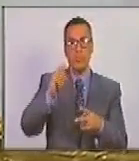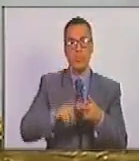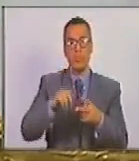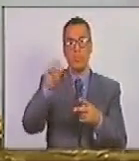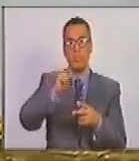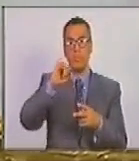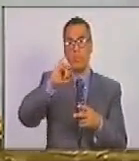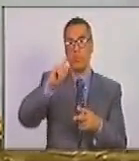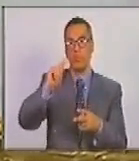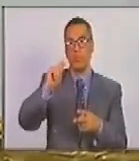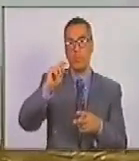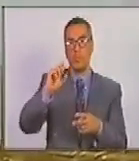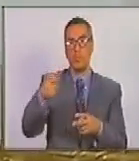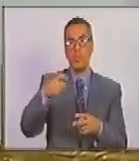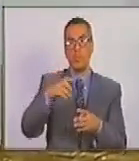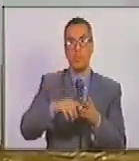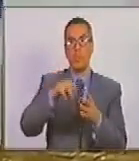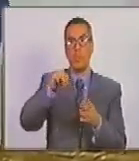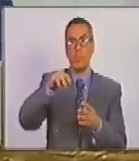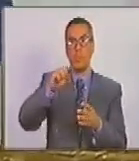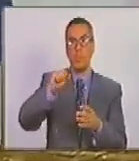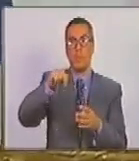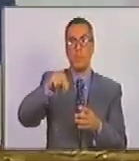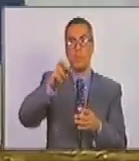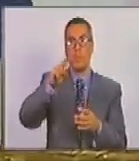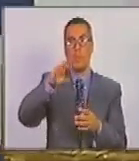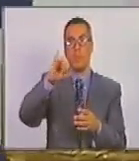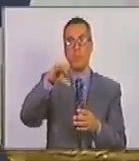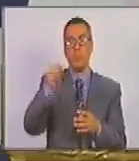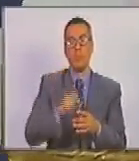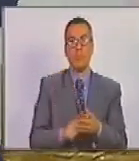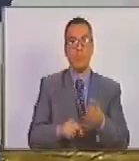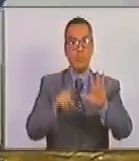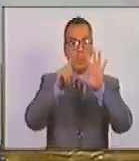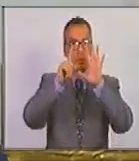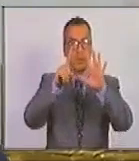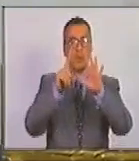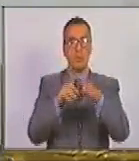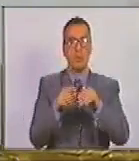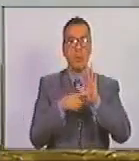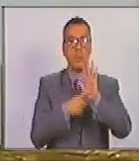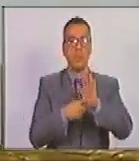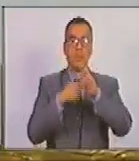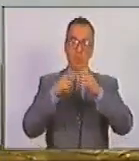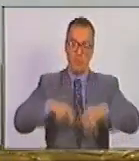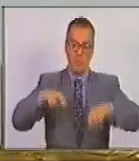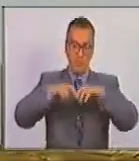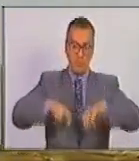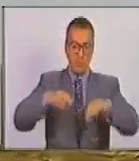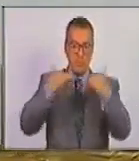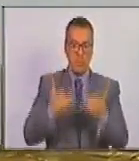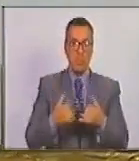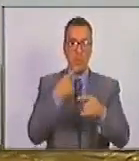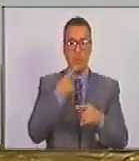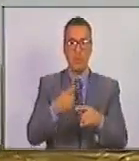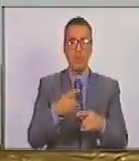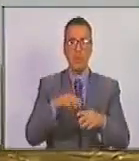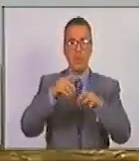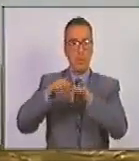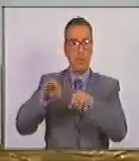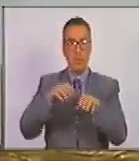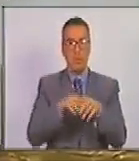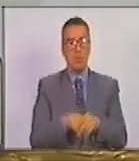Petroleum Corporation Monómeros entre otras 6 actos donde hemos estado revisando ya solicitamos a Secretaría